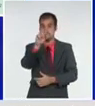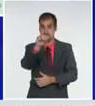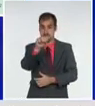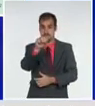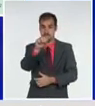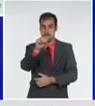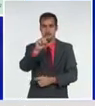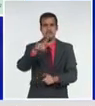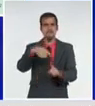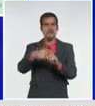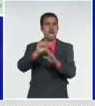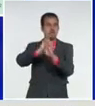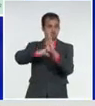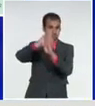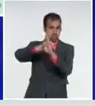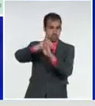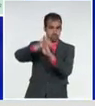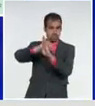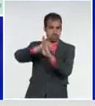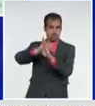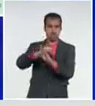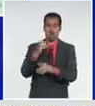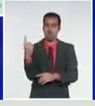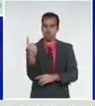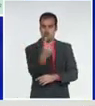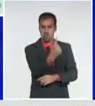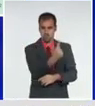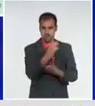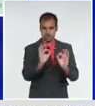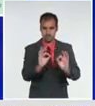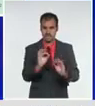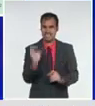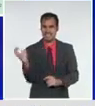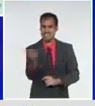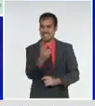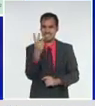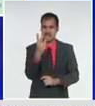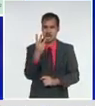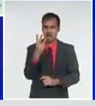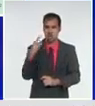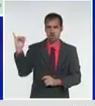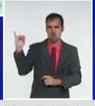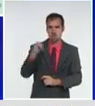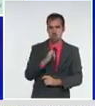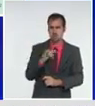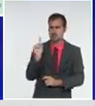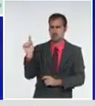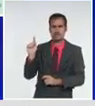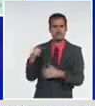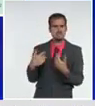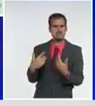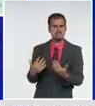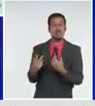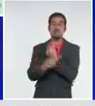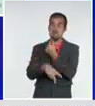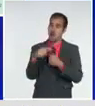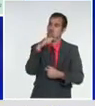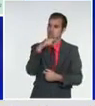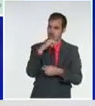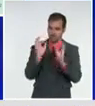Noris, uno de cada uno, y los tres son viajeros cubanos que procedían de Rusia también.